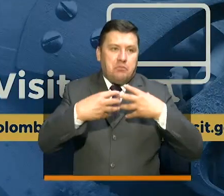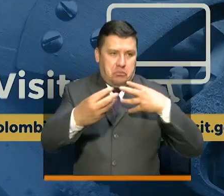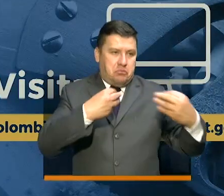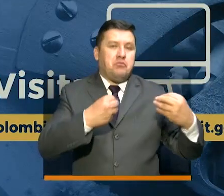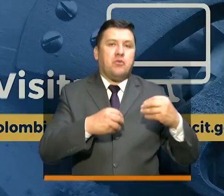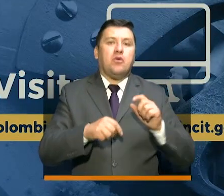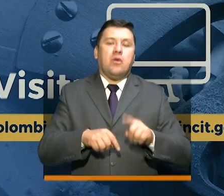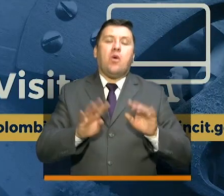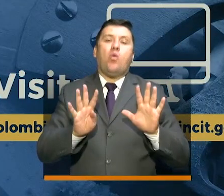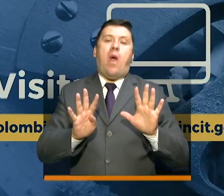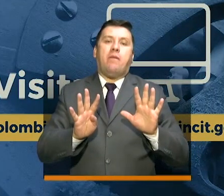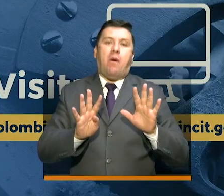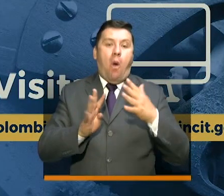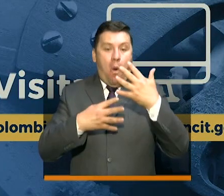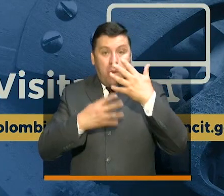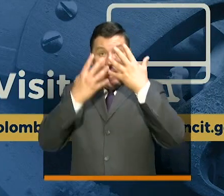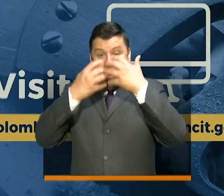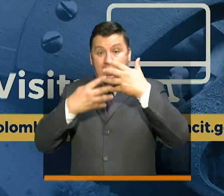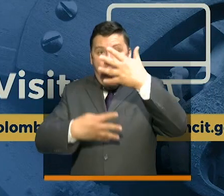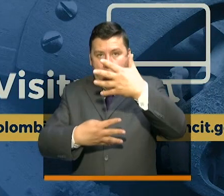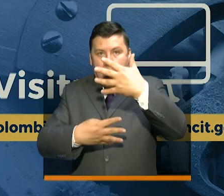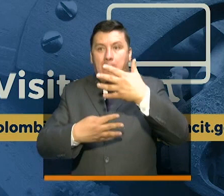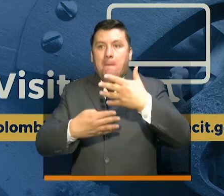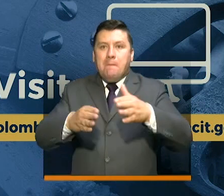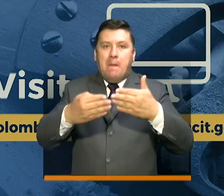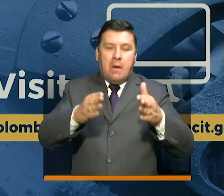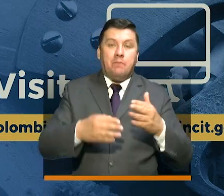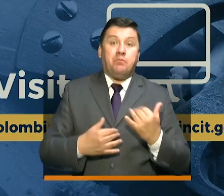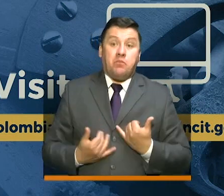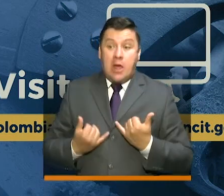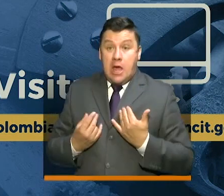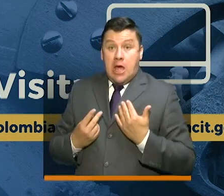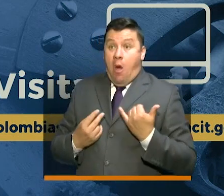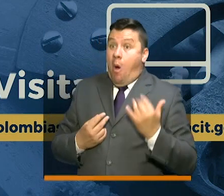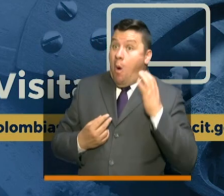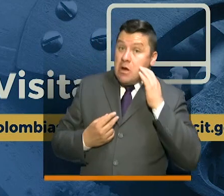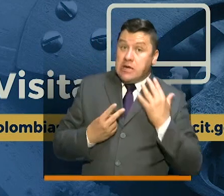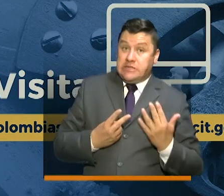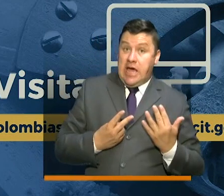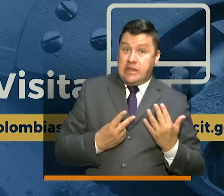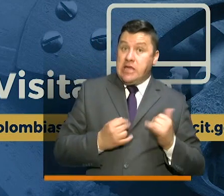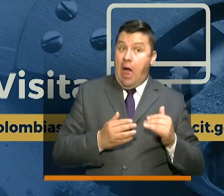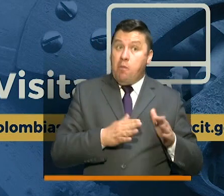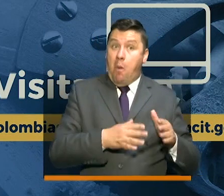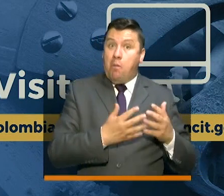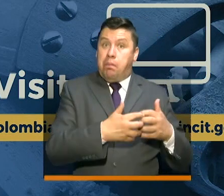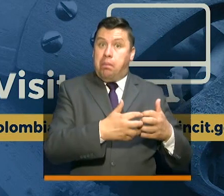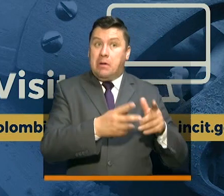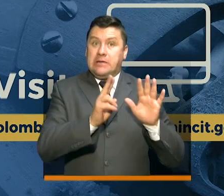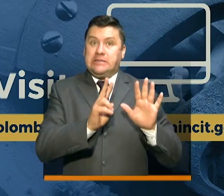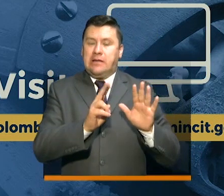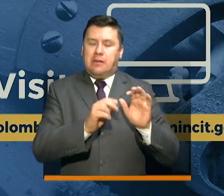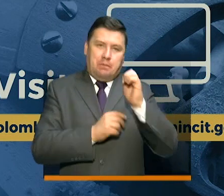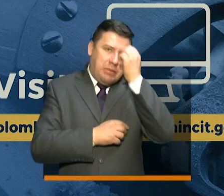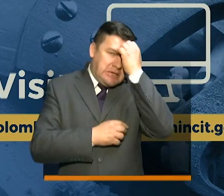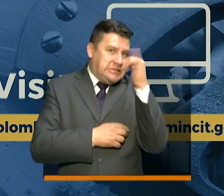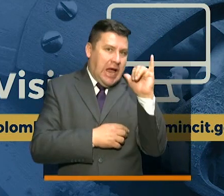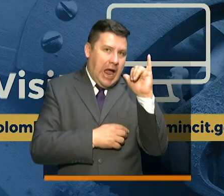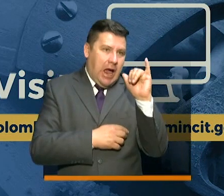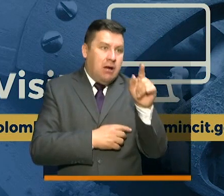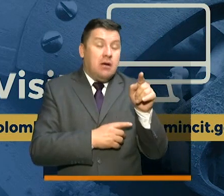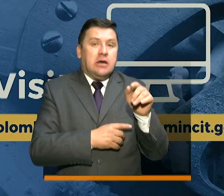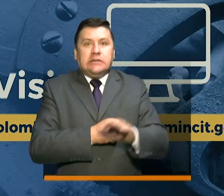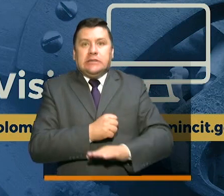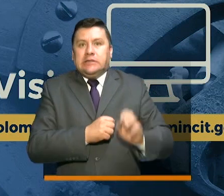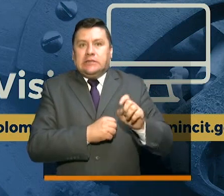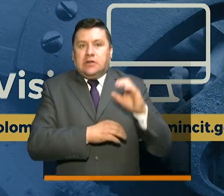nueve sectores. Ya en este momento tenemos siete sectores funcionando que corresponden a esos sectores básicos de la economía.